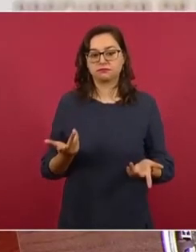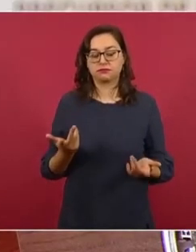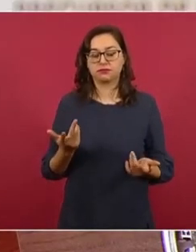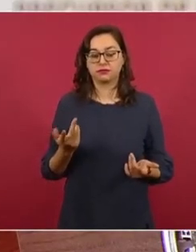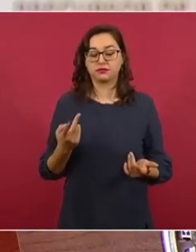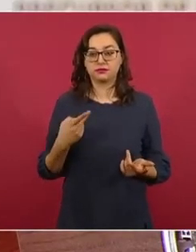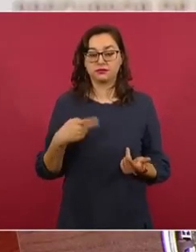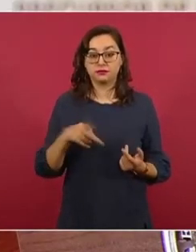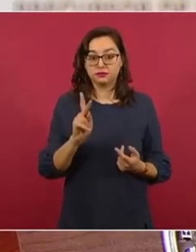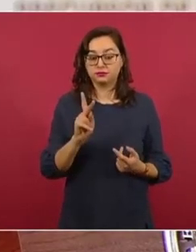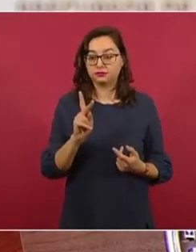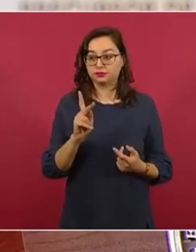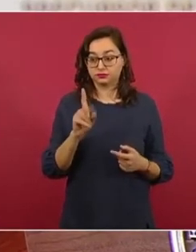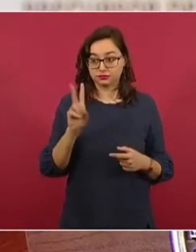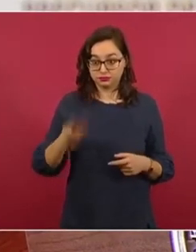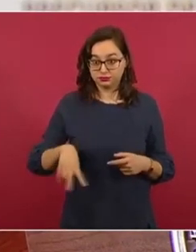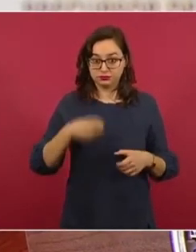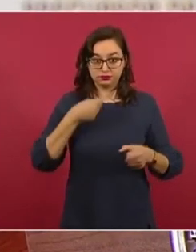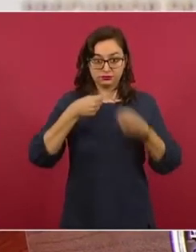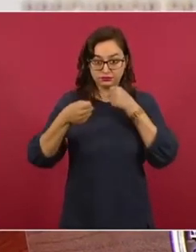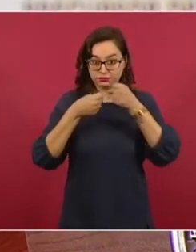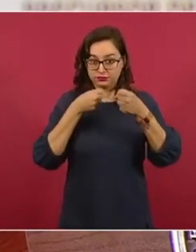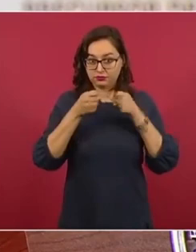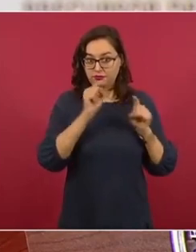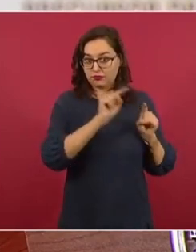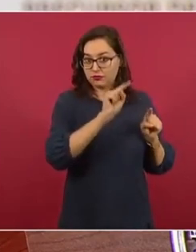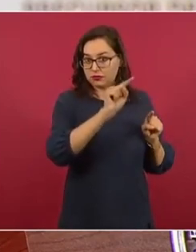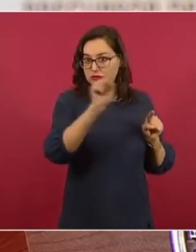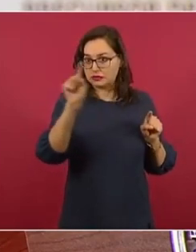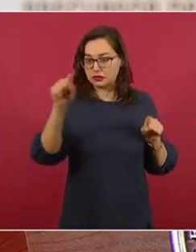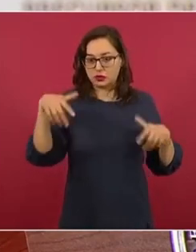son muchos, muy buenos.